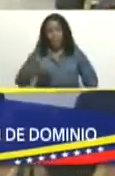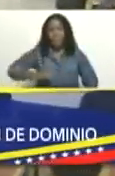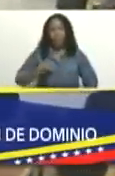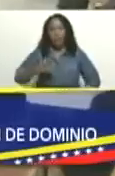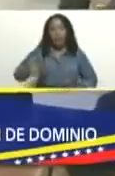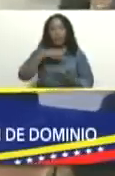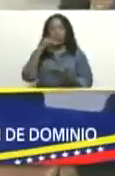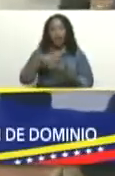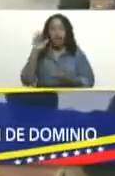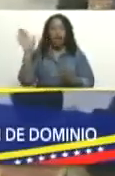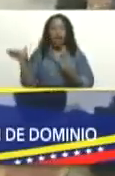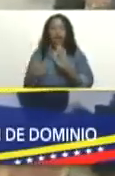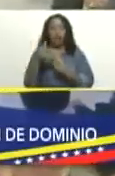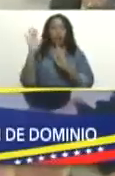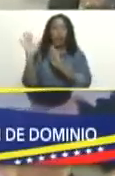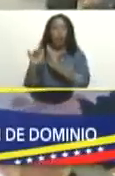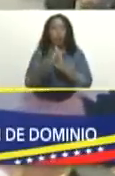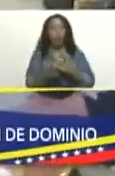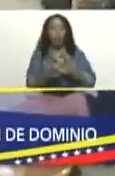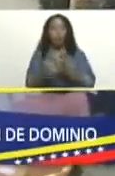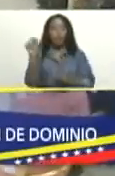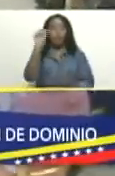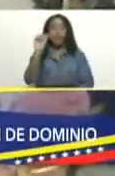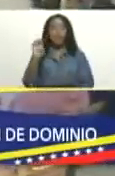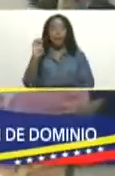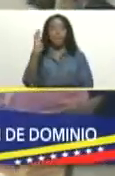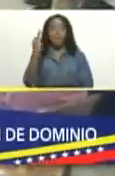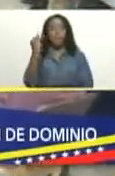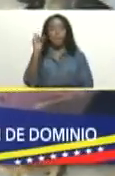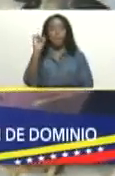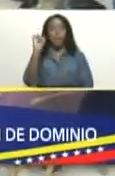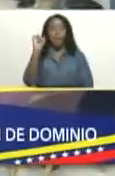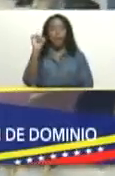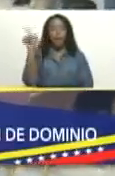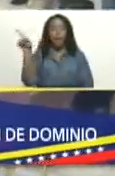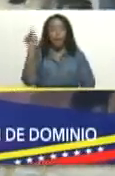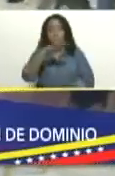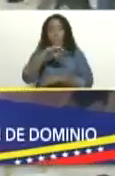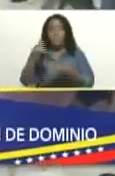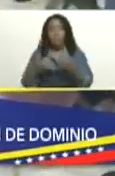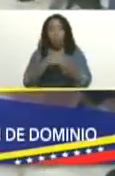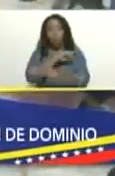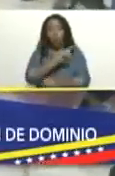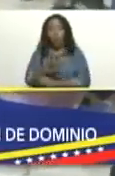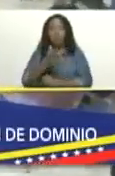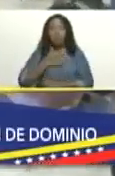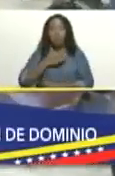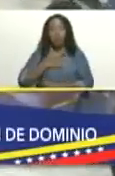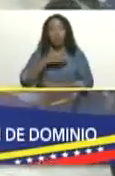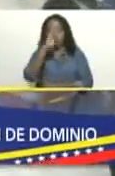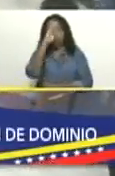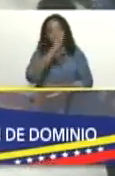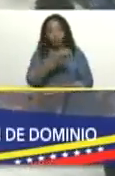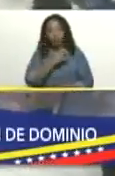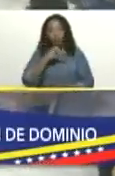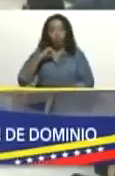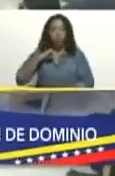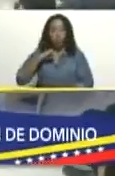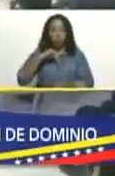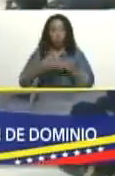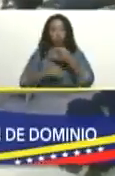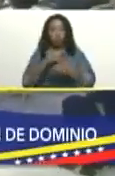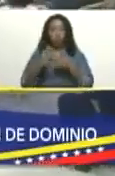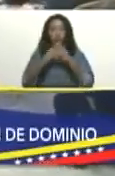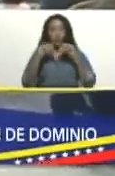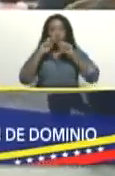nacional anticorrupción del SEBIN quienes bajo la orden mía directa y personal han hecho todas